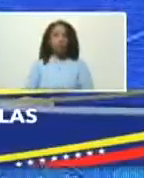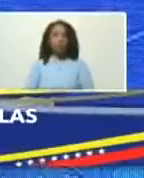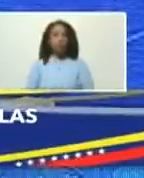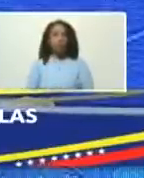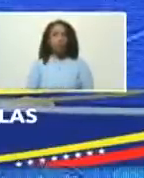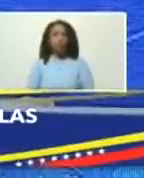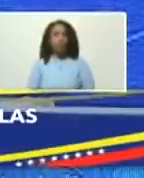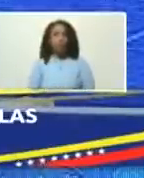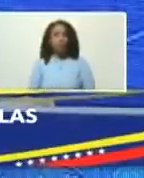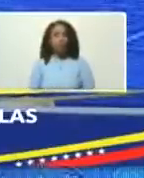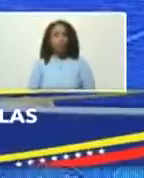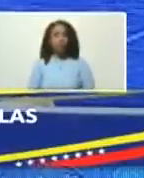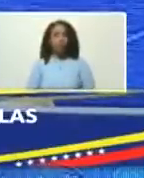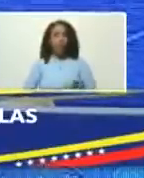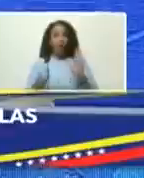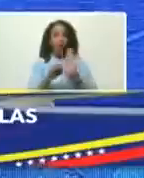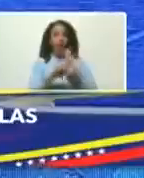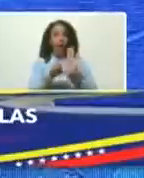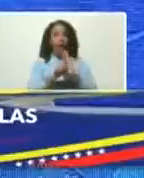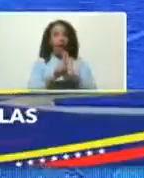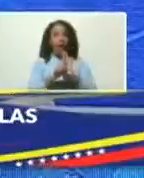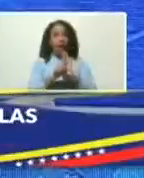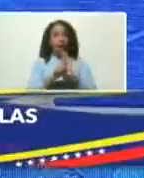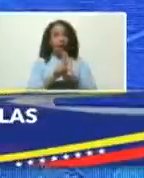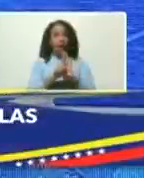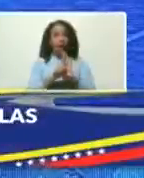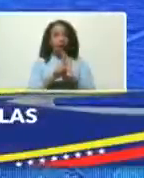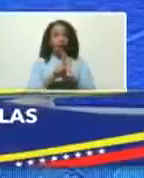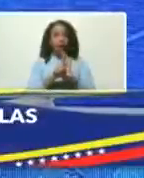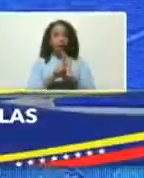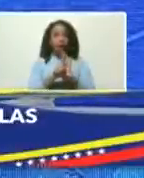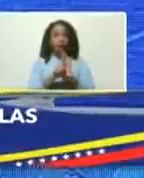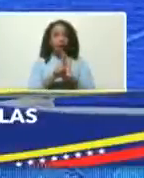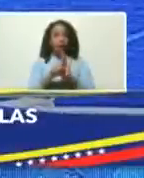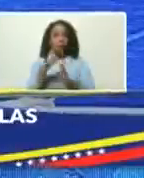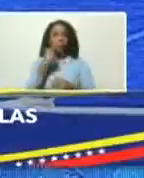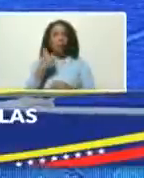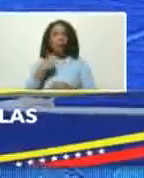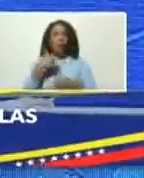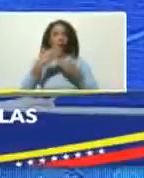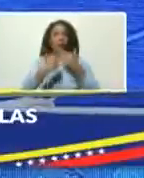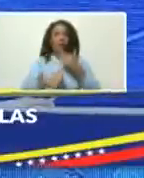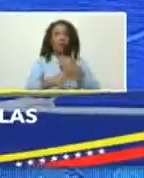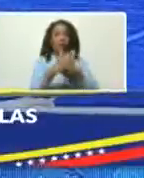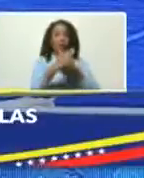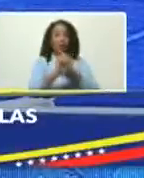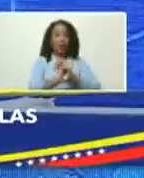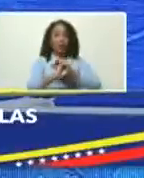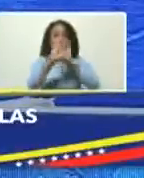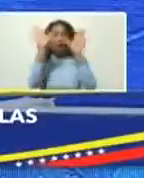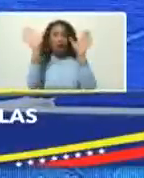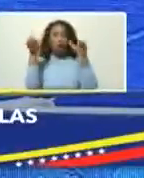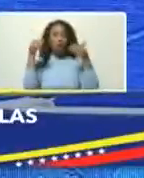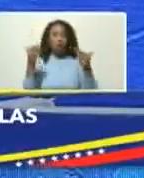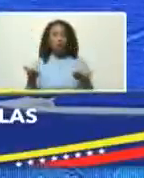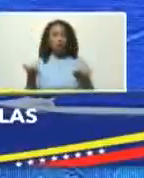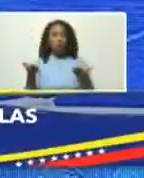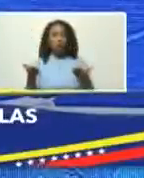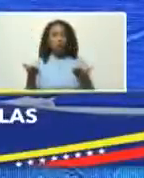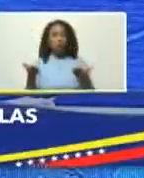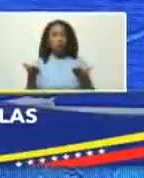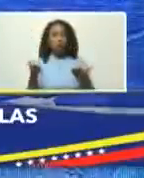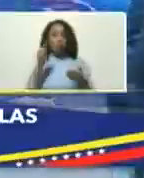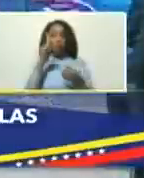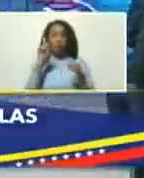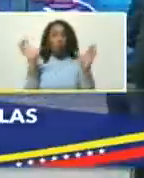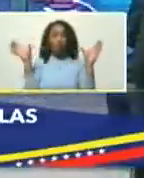la ley me faculta para avanzar en la definición de un